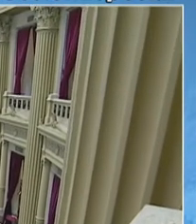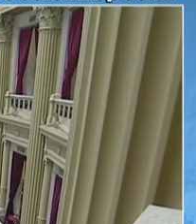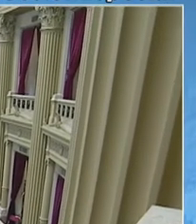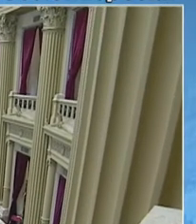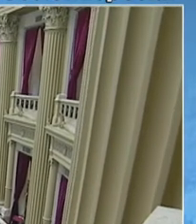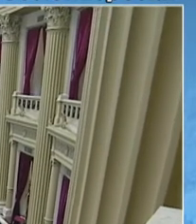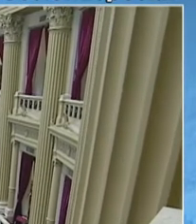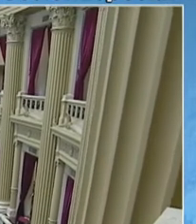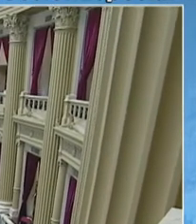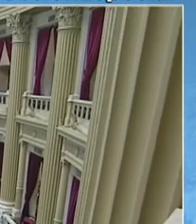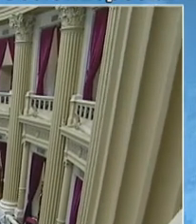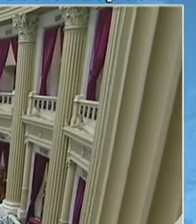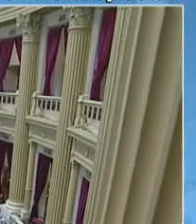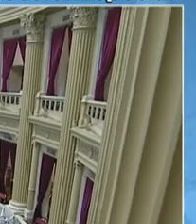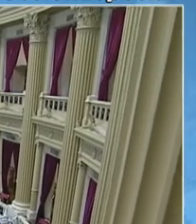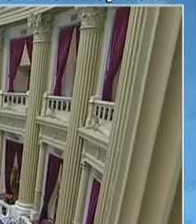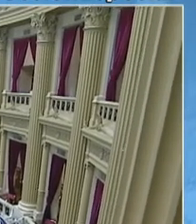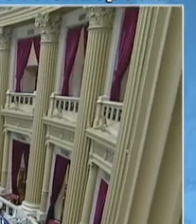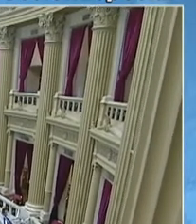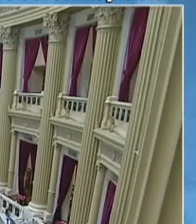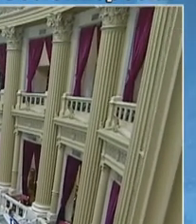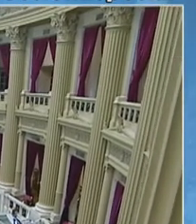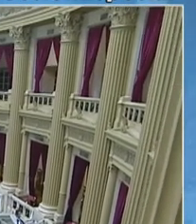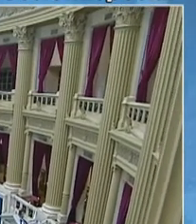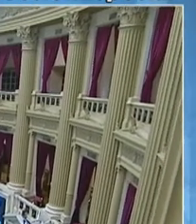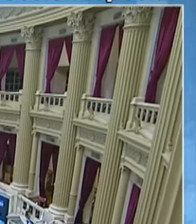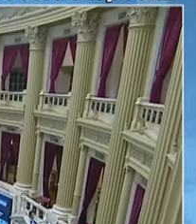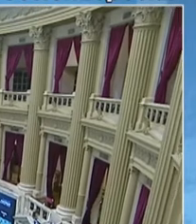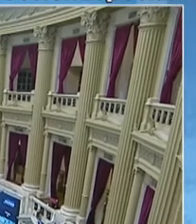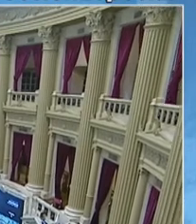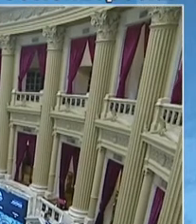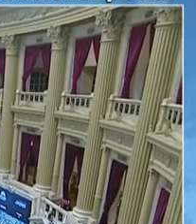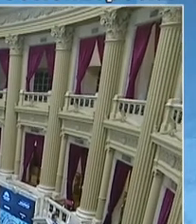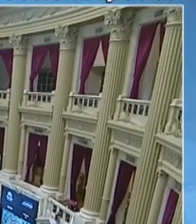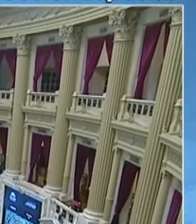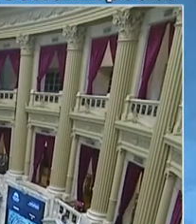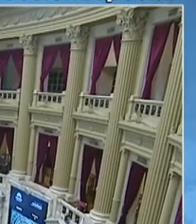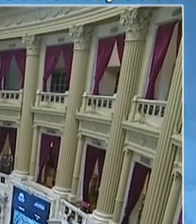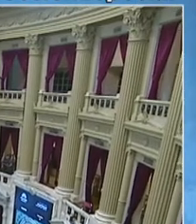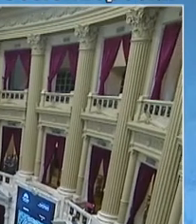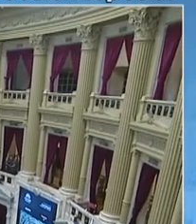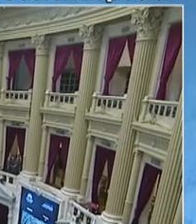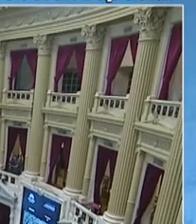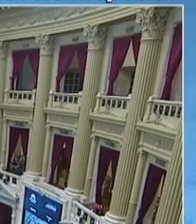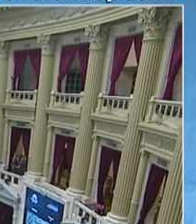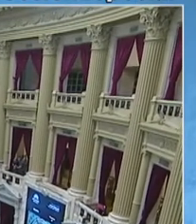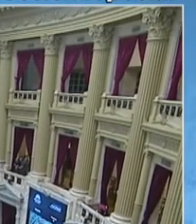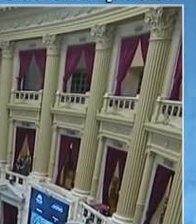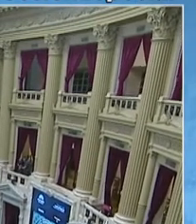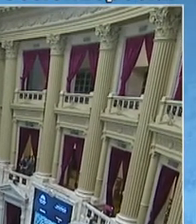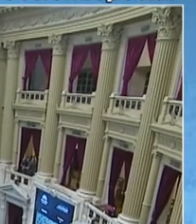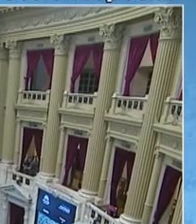derechos especiales a la vida desde su concepción. Sigo creyendo que la interrupción